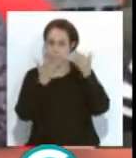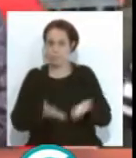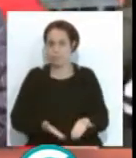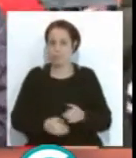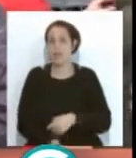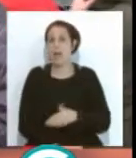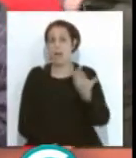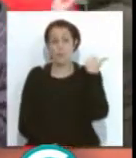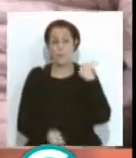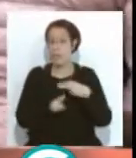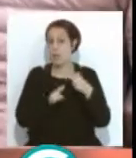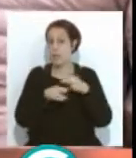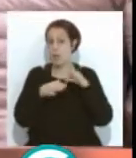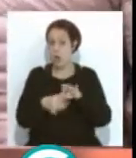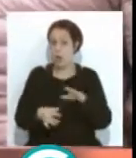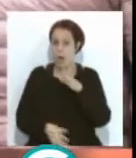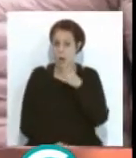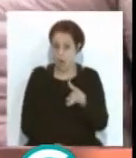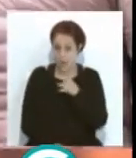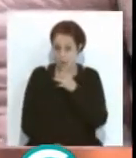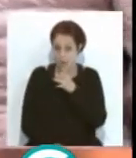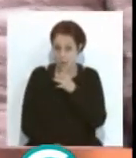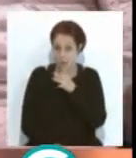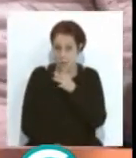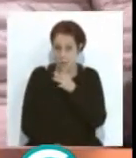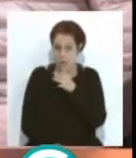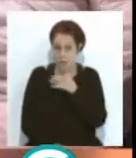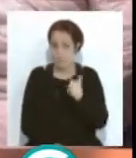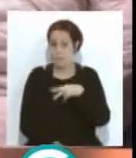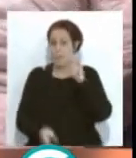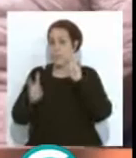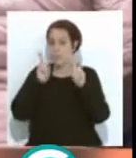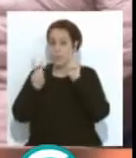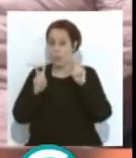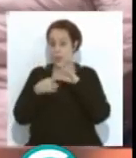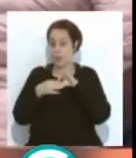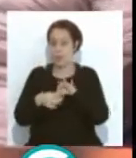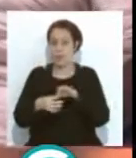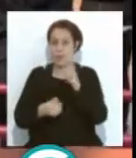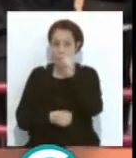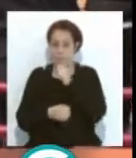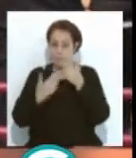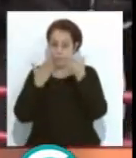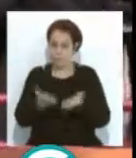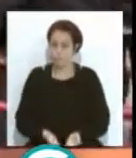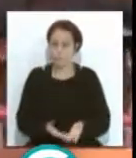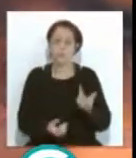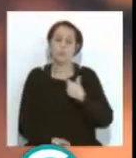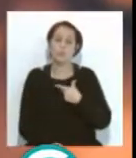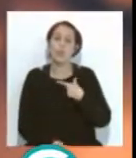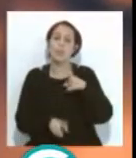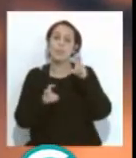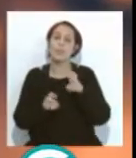con los propios espectadores. Sí, pues voy a proponeros otro